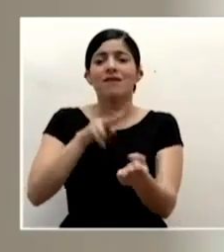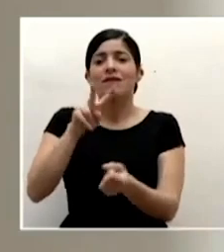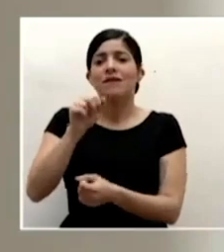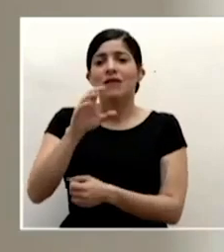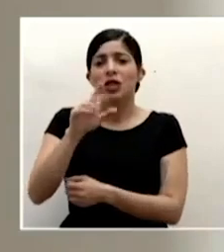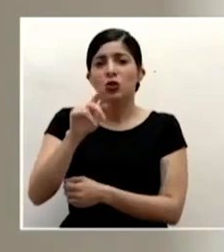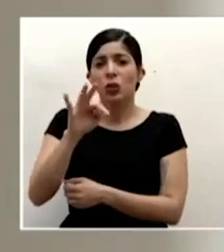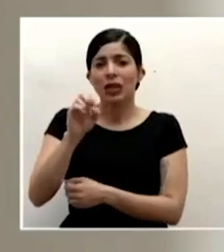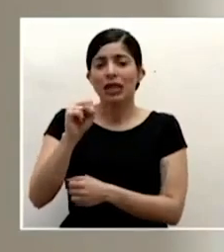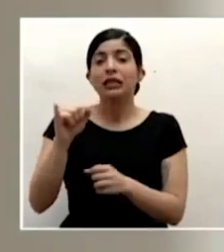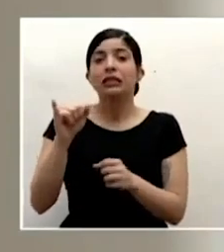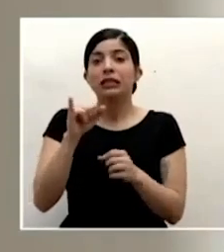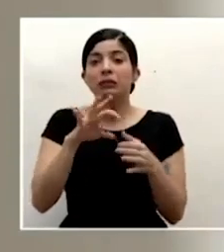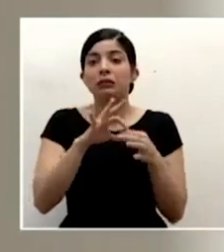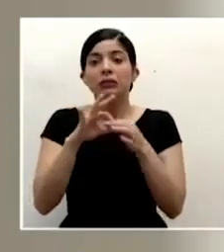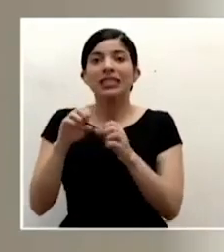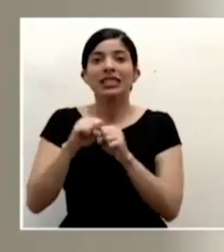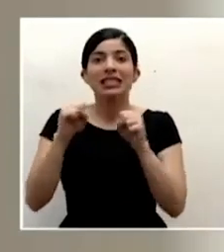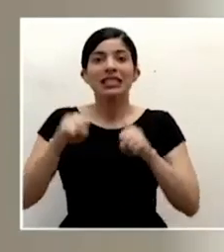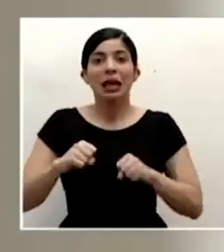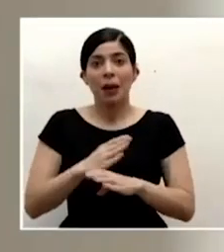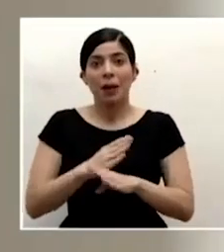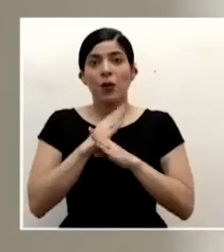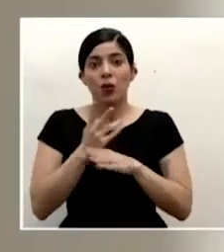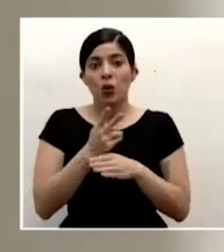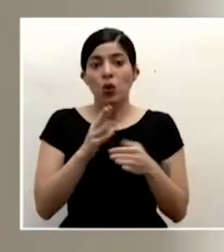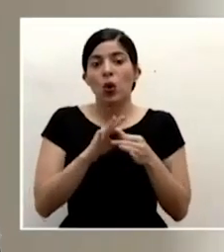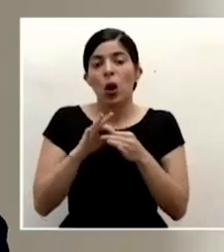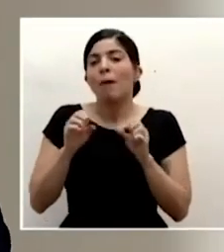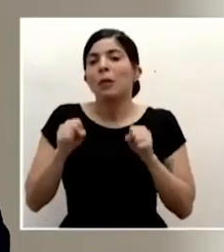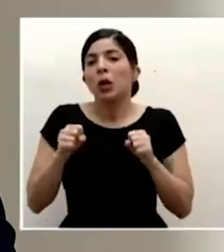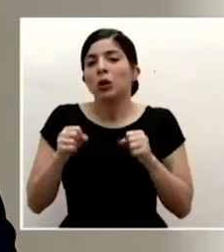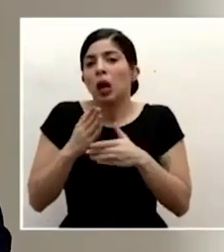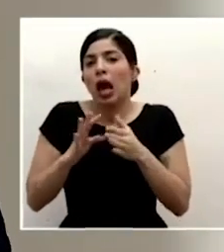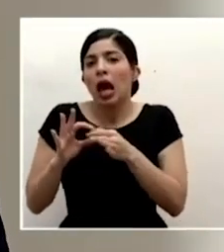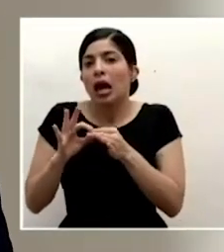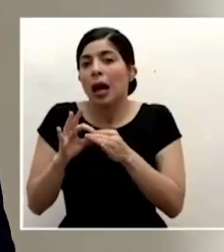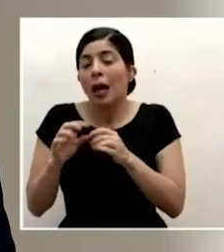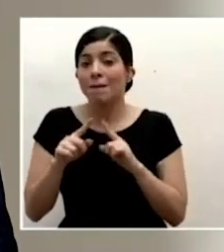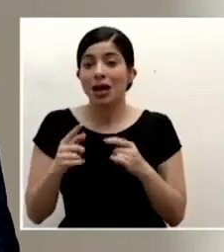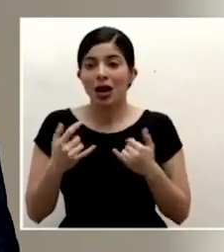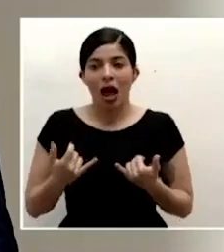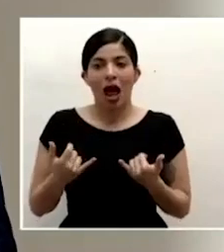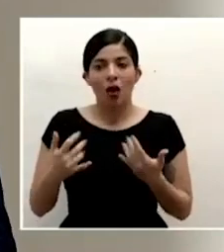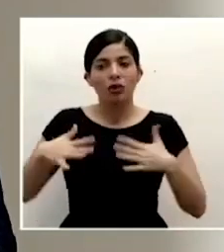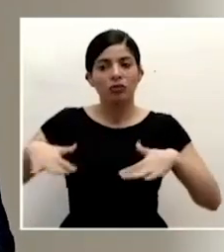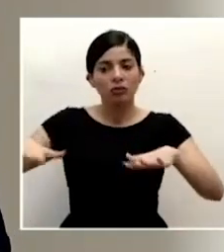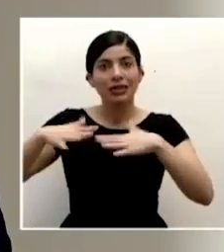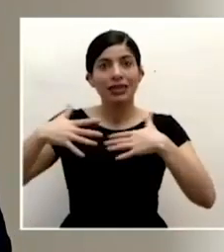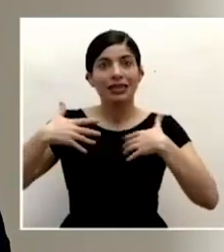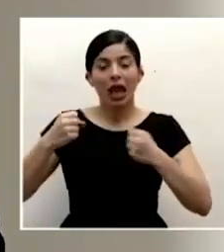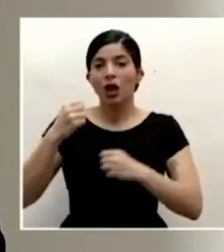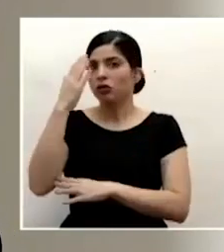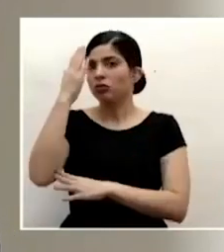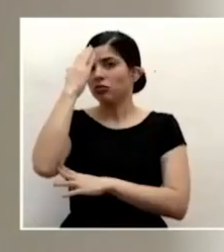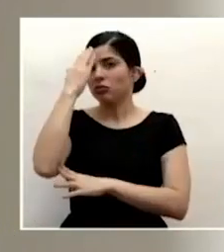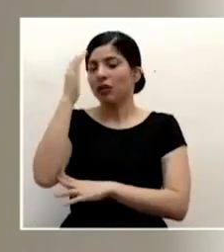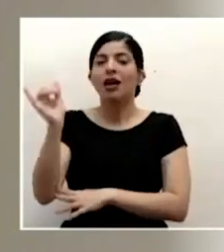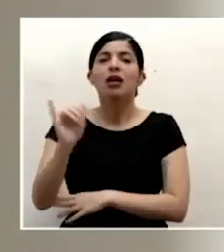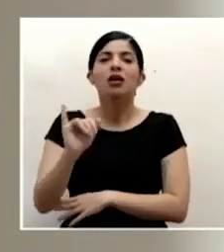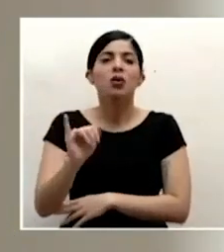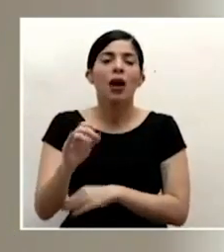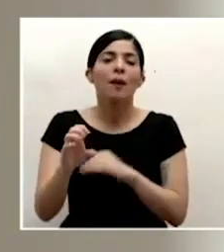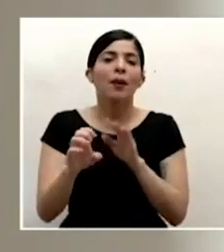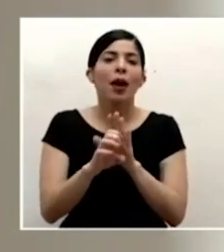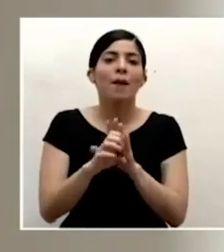puede tener eventualmente alguna relación pero eso ya el sistema está alertado de que justamente igual como está con por ejemplo el caso de la anosmia de la